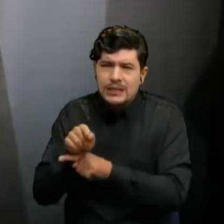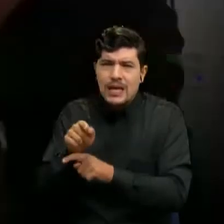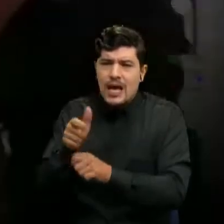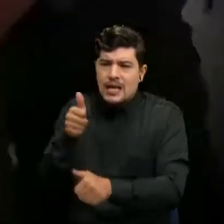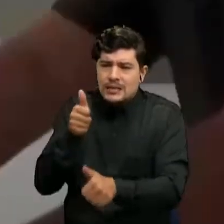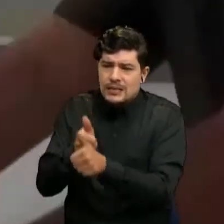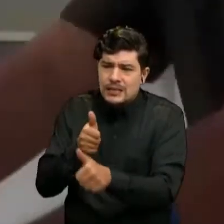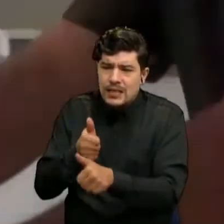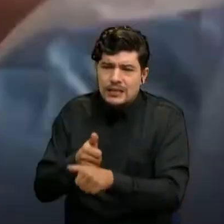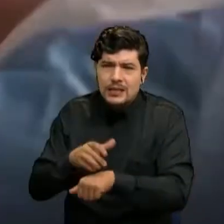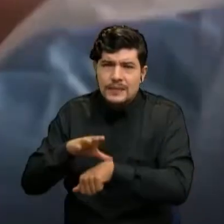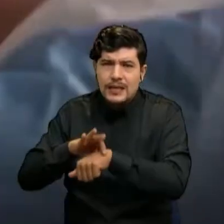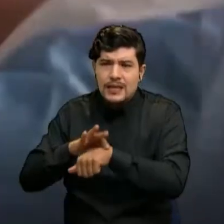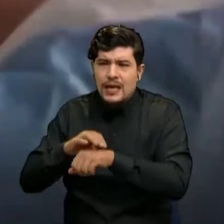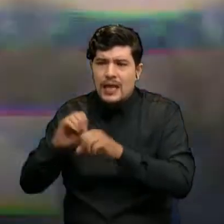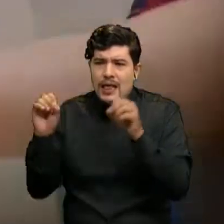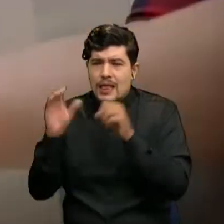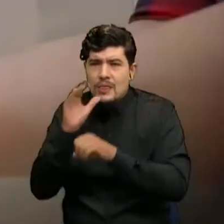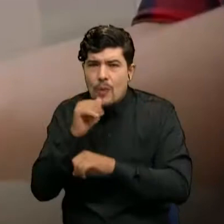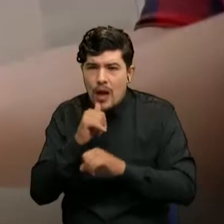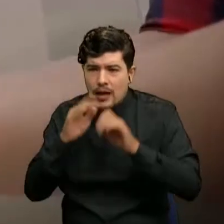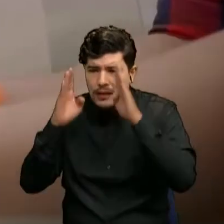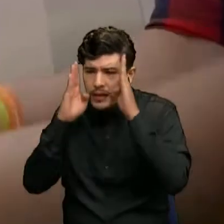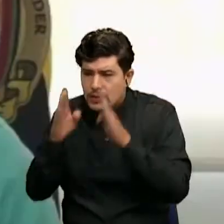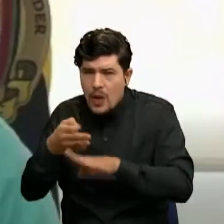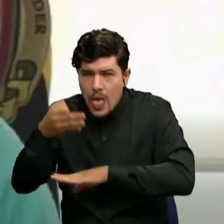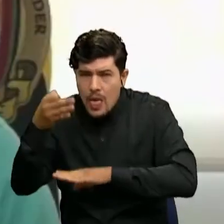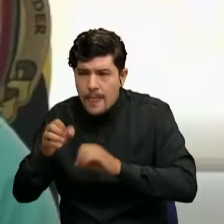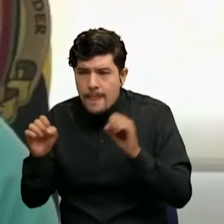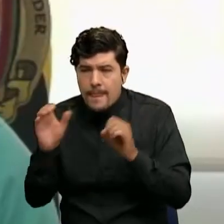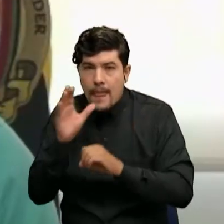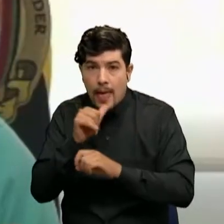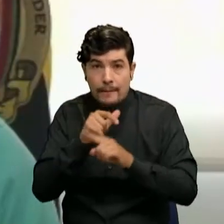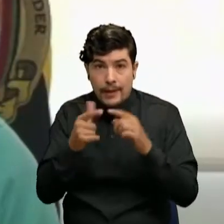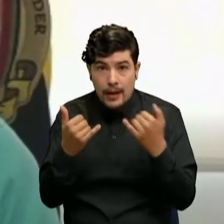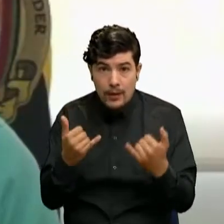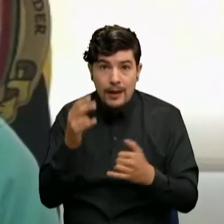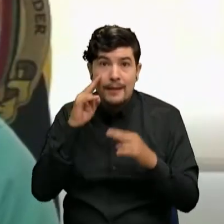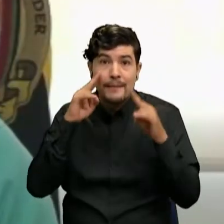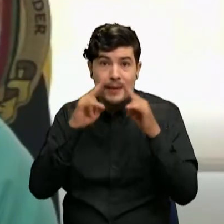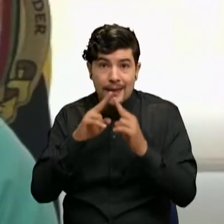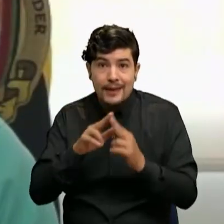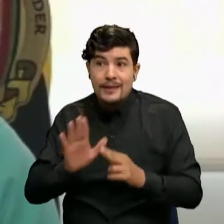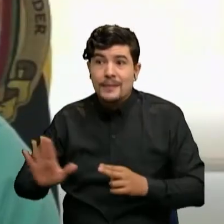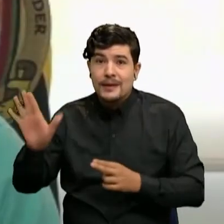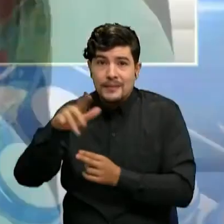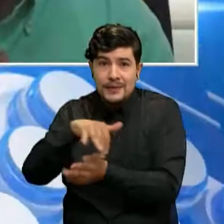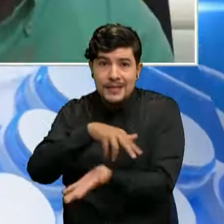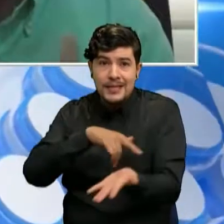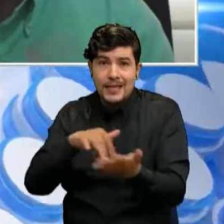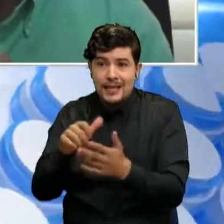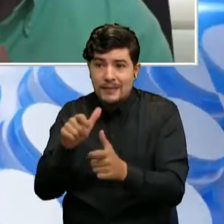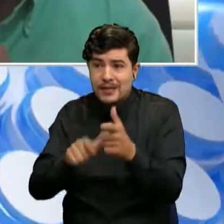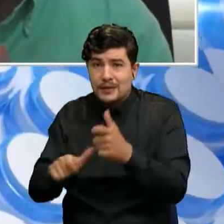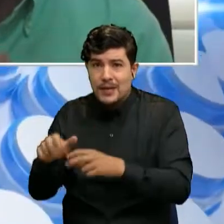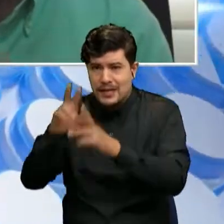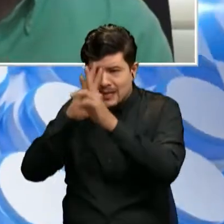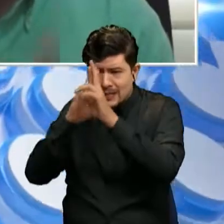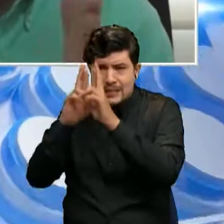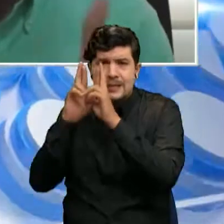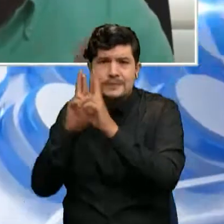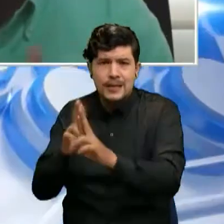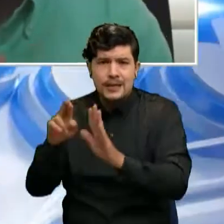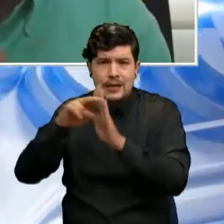con la mayor efectividad, pero mire que hoy, aquí también vemos que nadie está respetando las